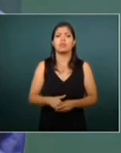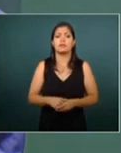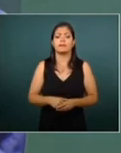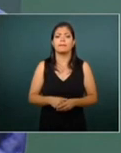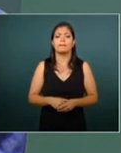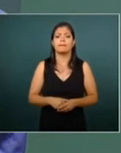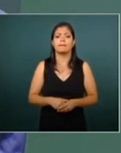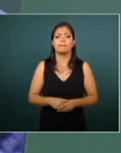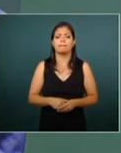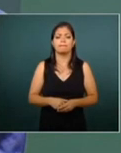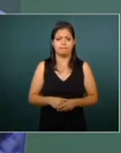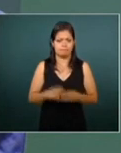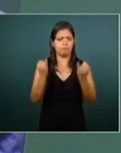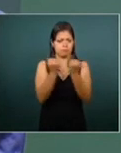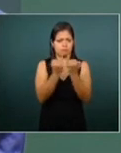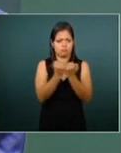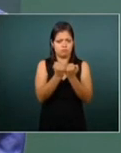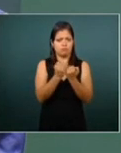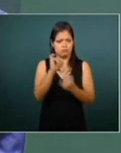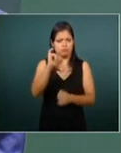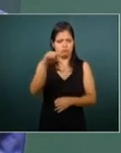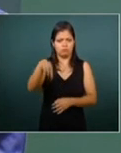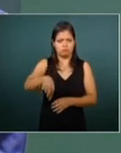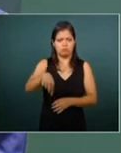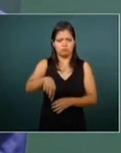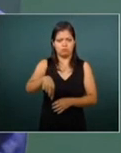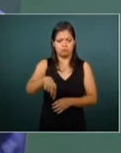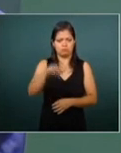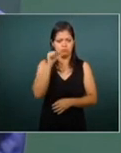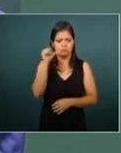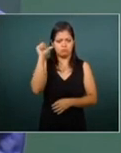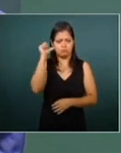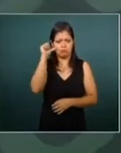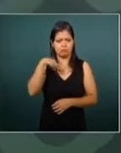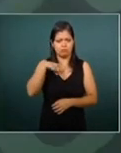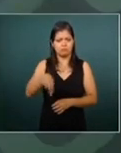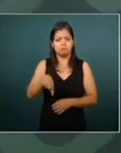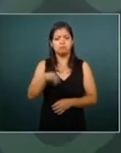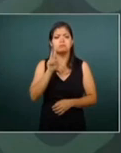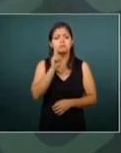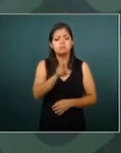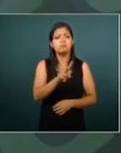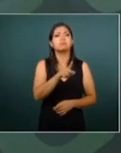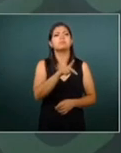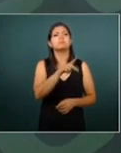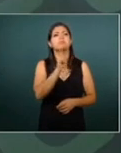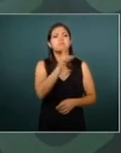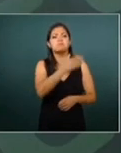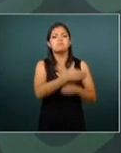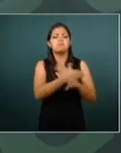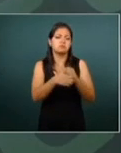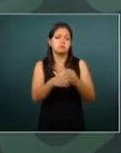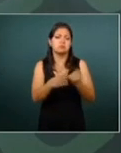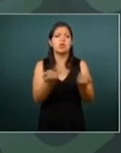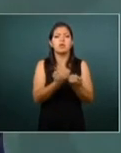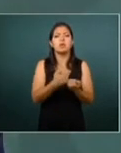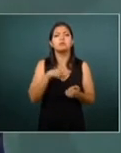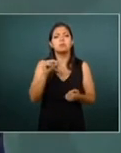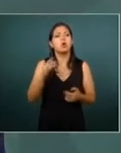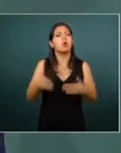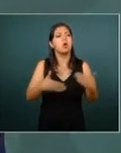y estuvimos aquí sí para ver algunas cosas y también para caminar